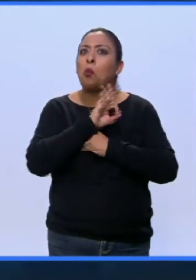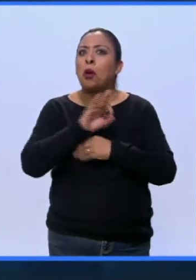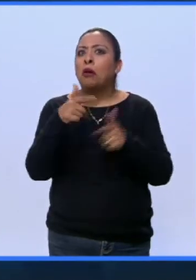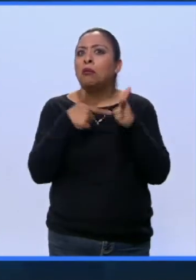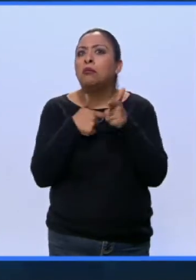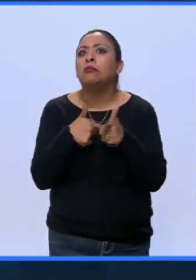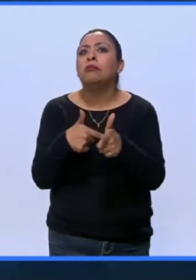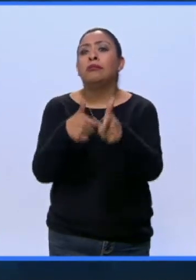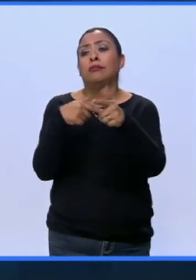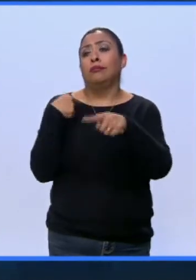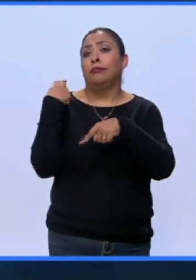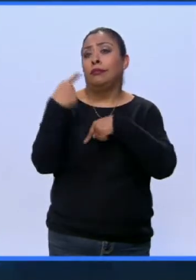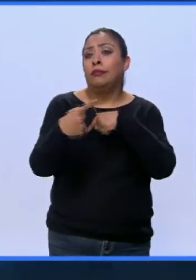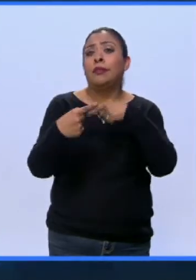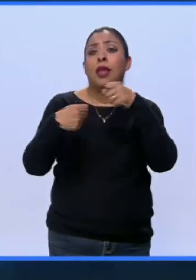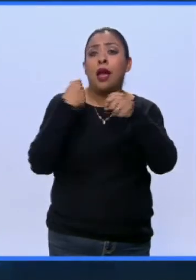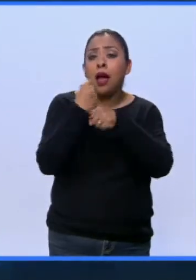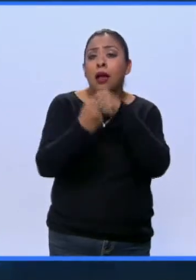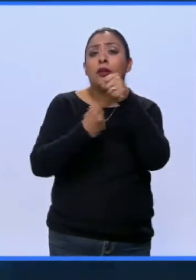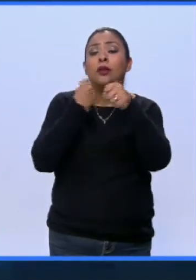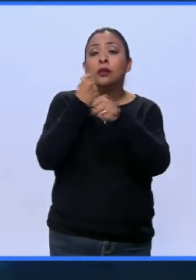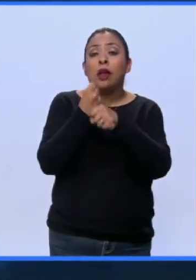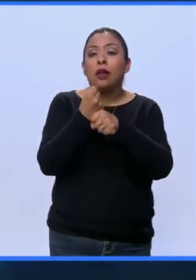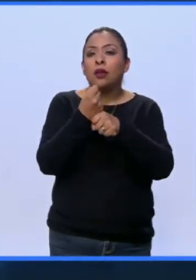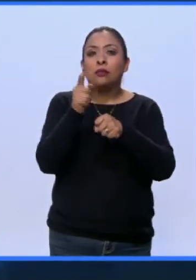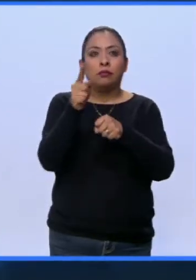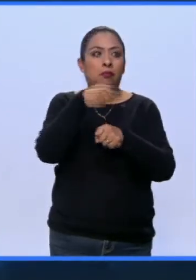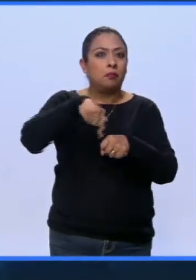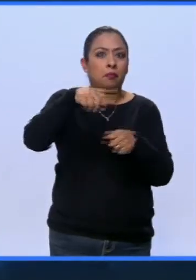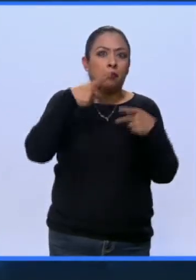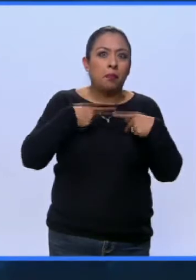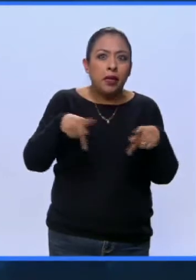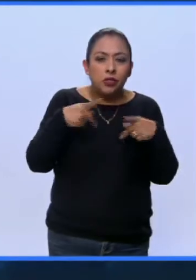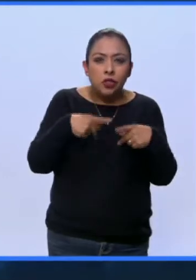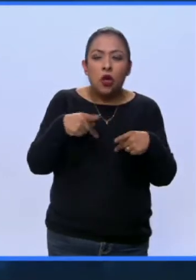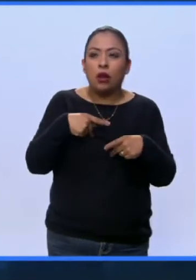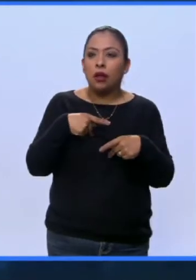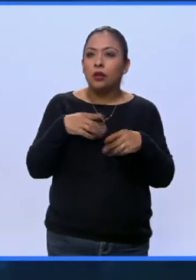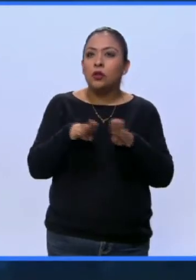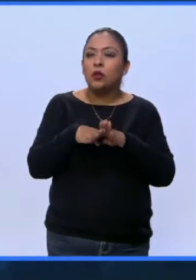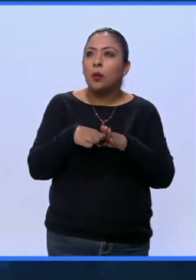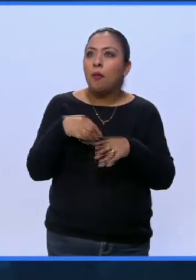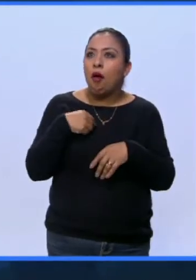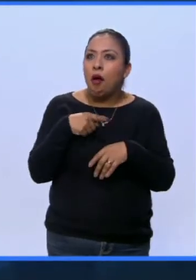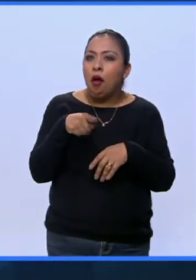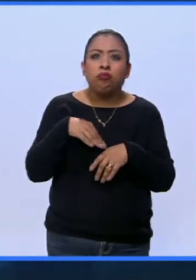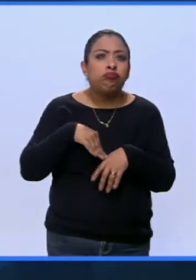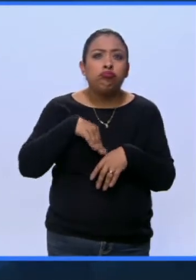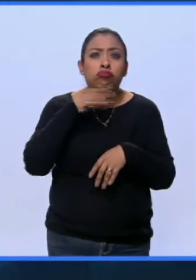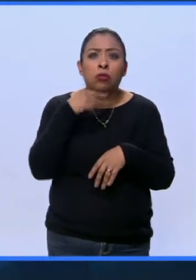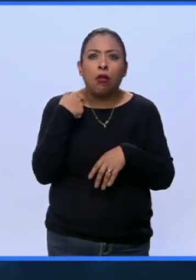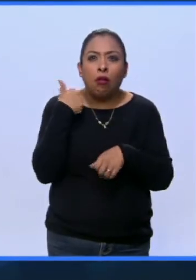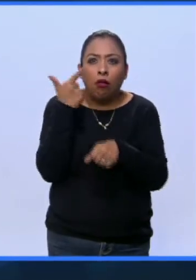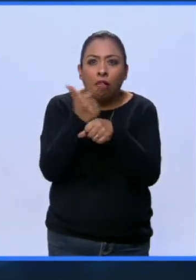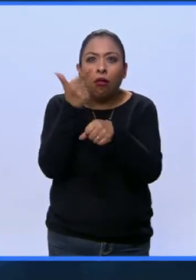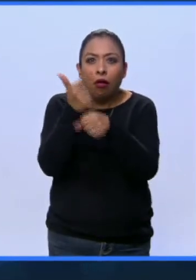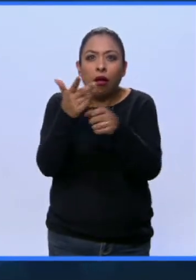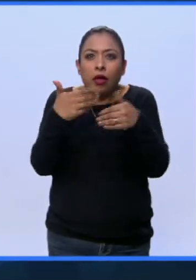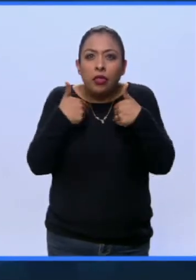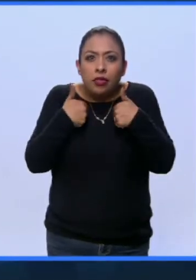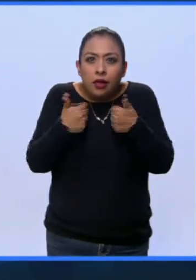a través de los años, pues el inconsciente colectivo va asimilando todos estos signos y estas